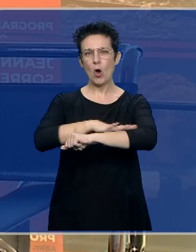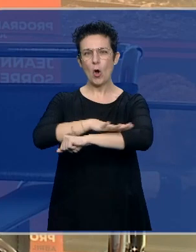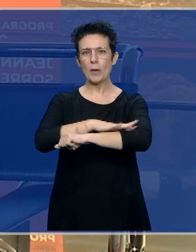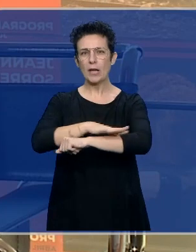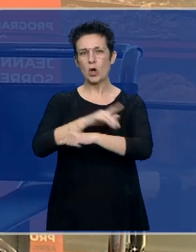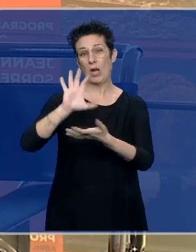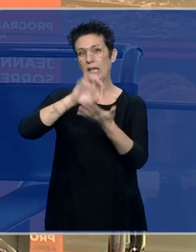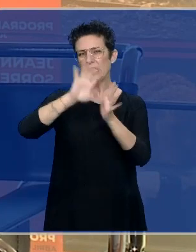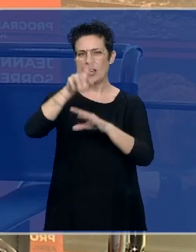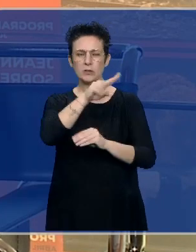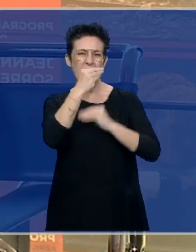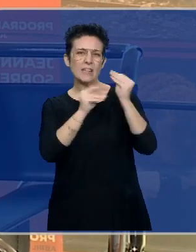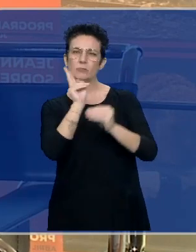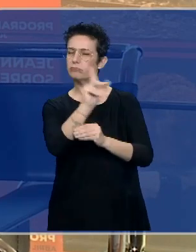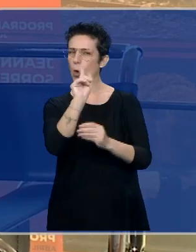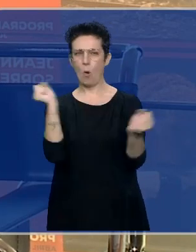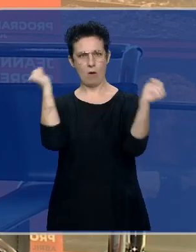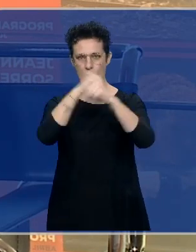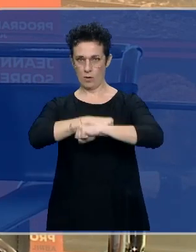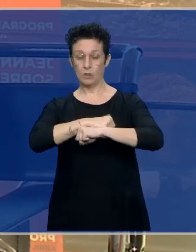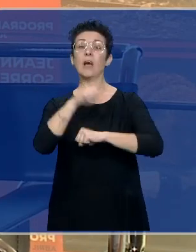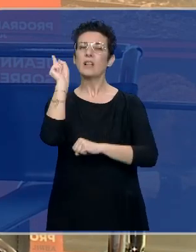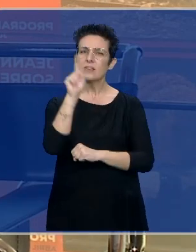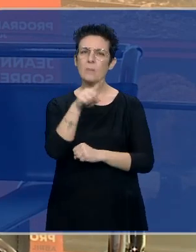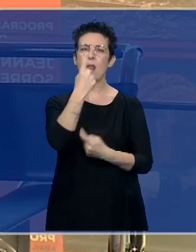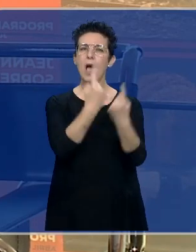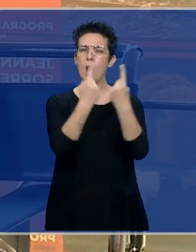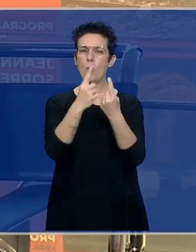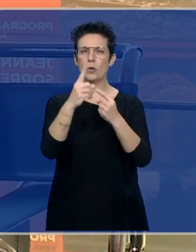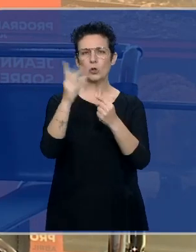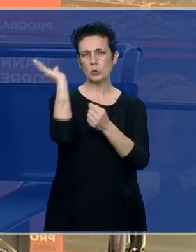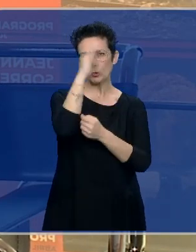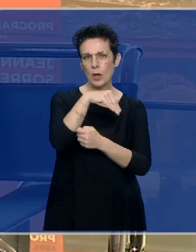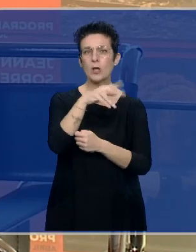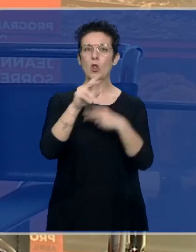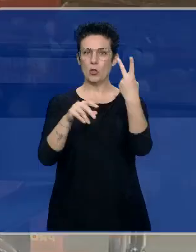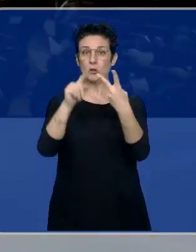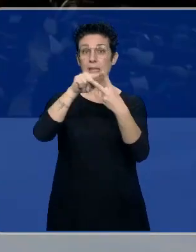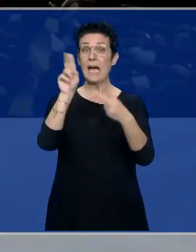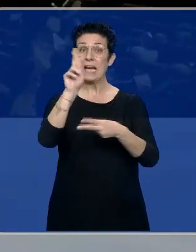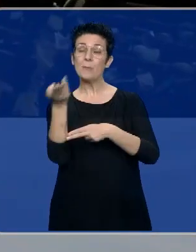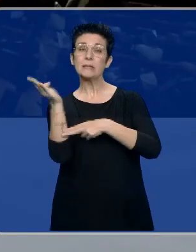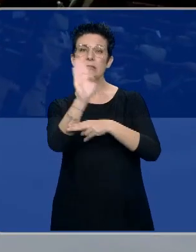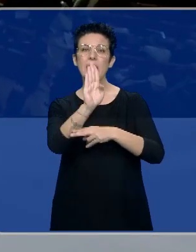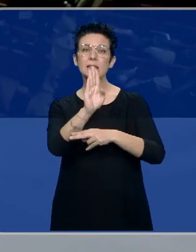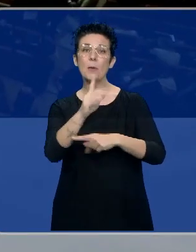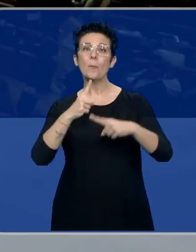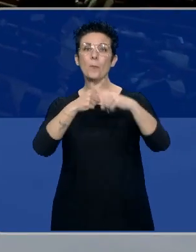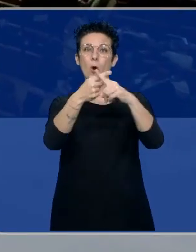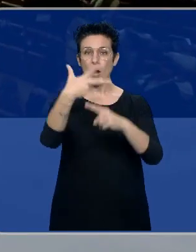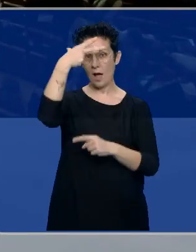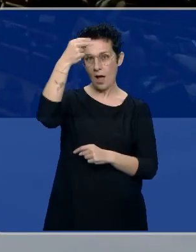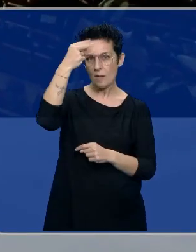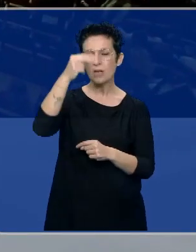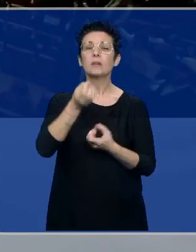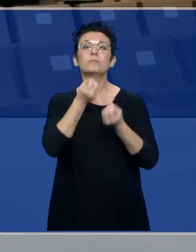Castilla y León. Y a esas ausencias se suman otras dos, la del representante de Por Ávila, que aludía